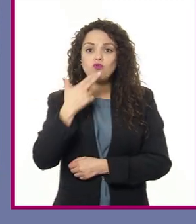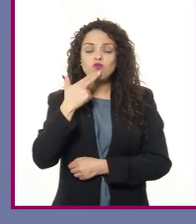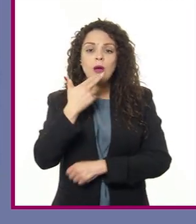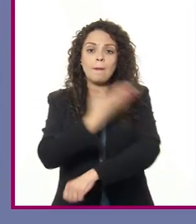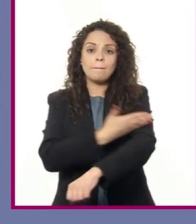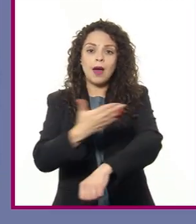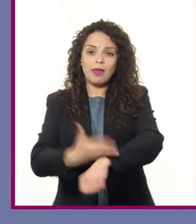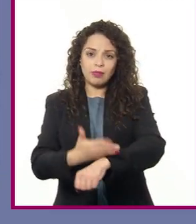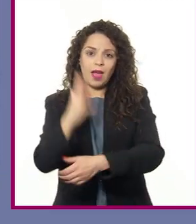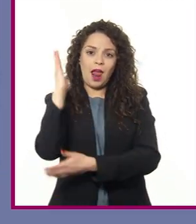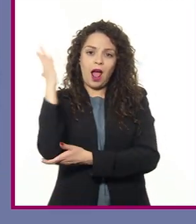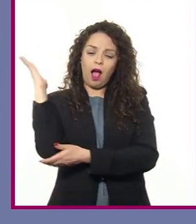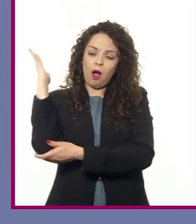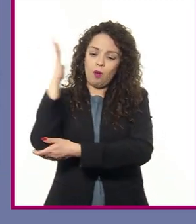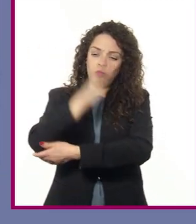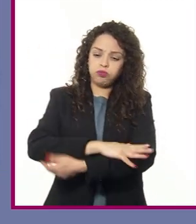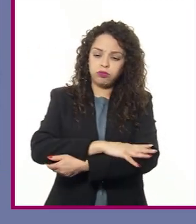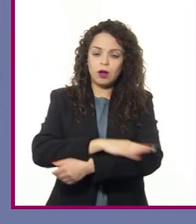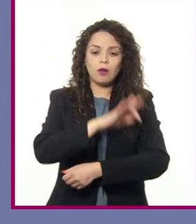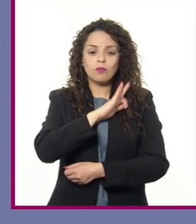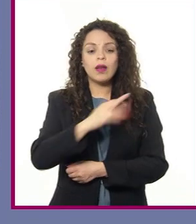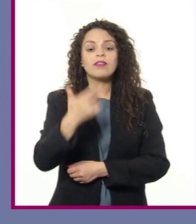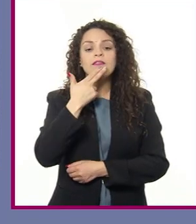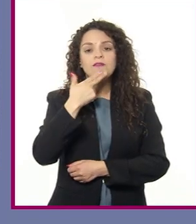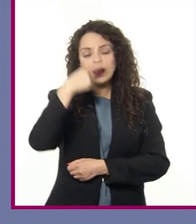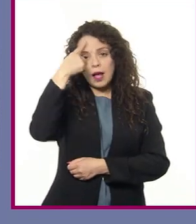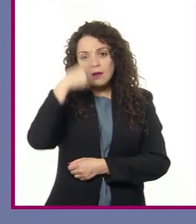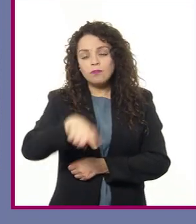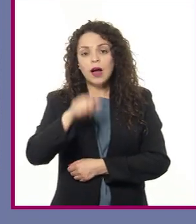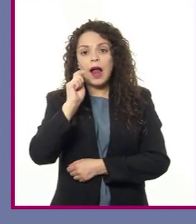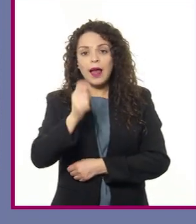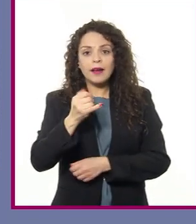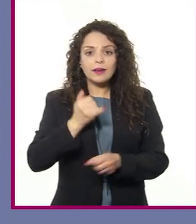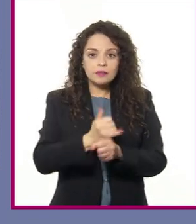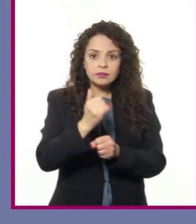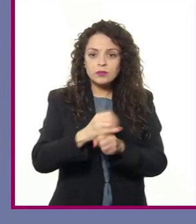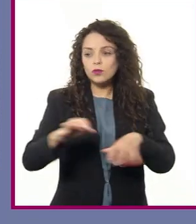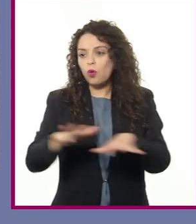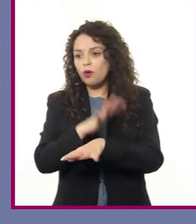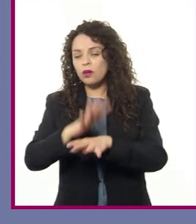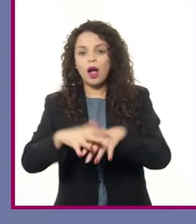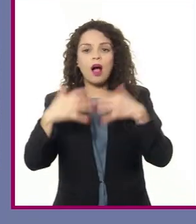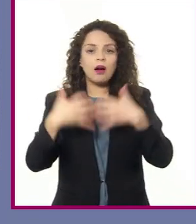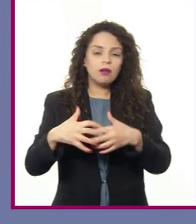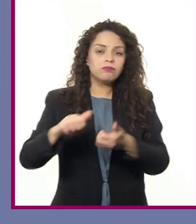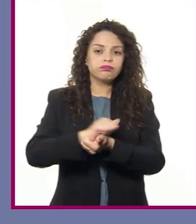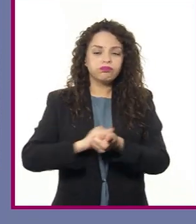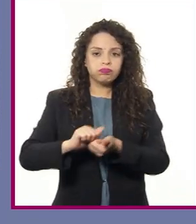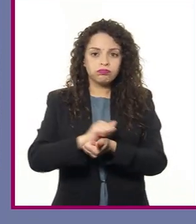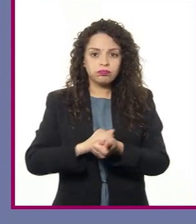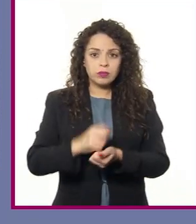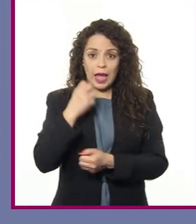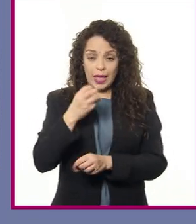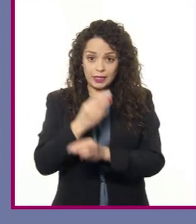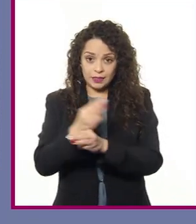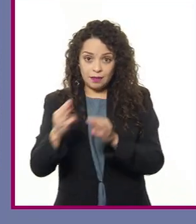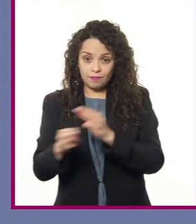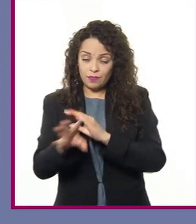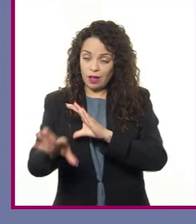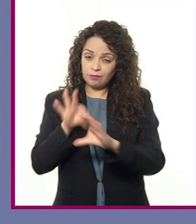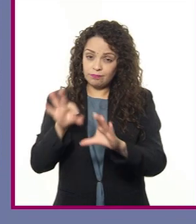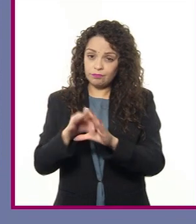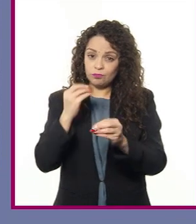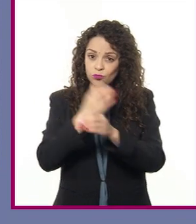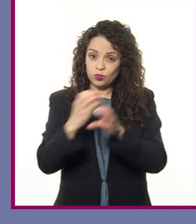son más fáciles de tratar, más fáciles de transformar y obtener de ellas una gran